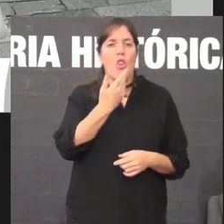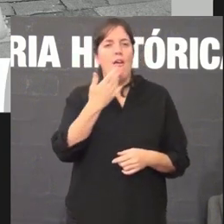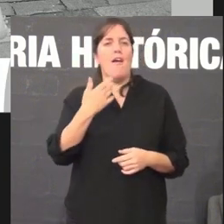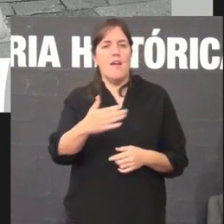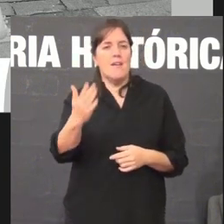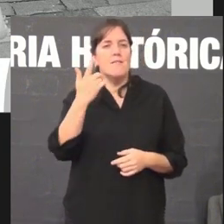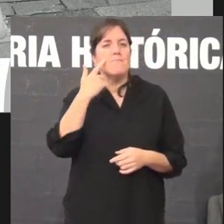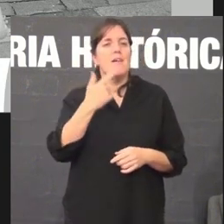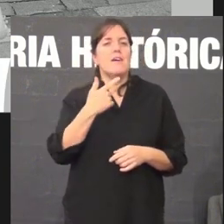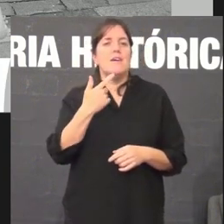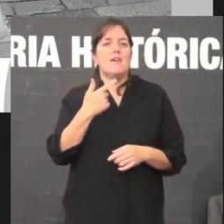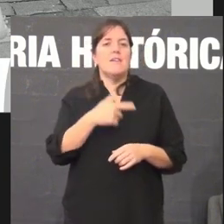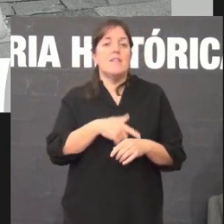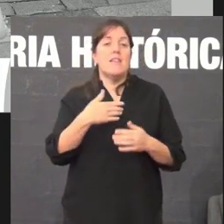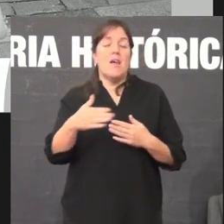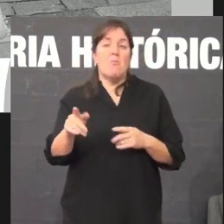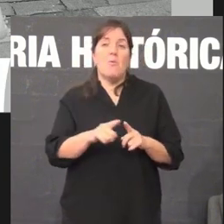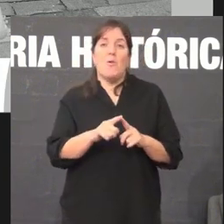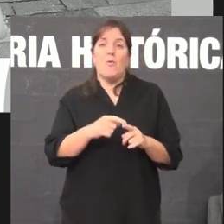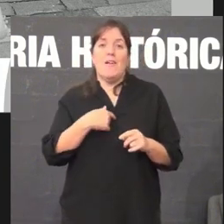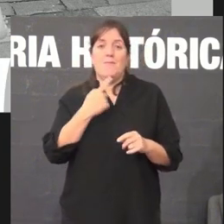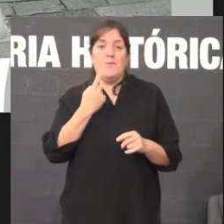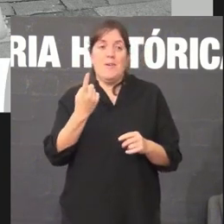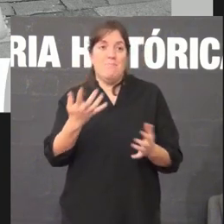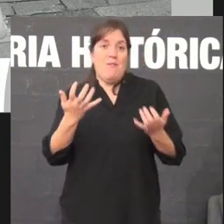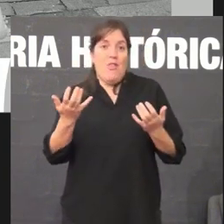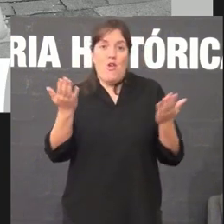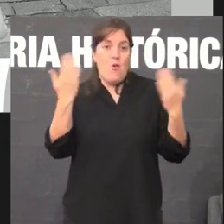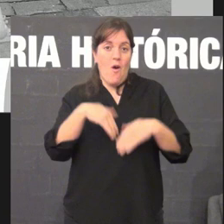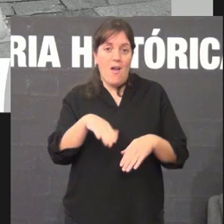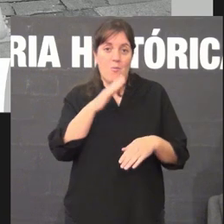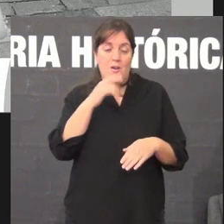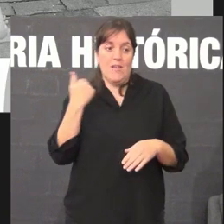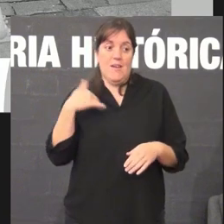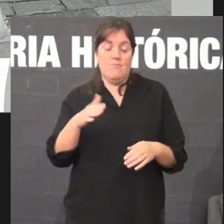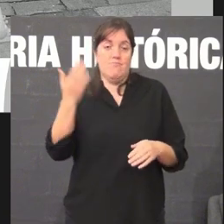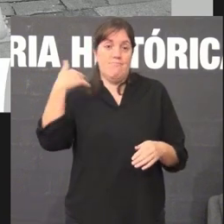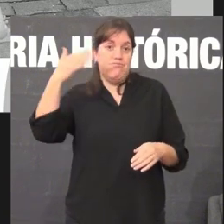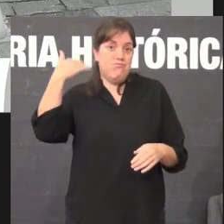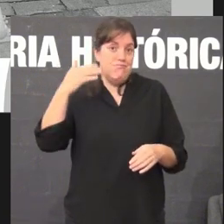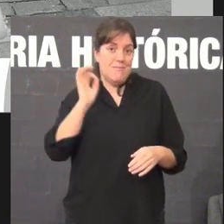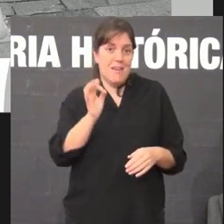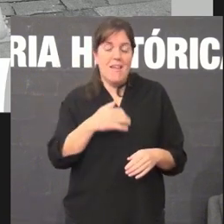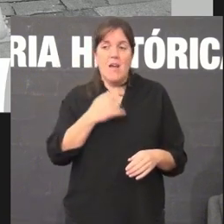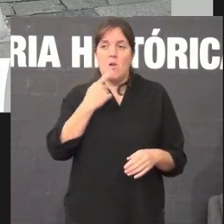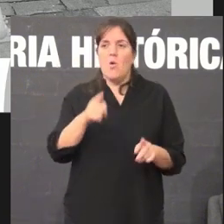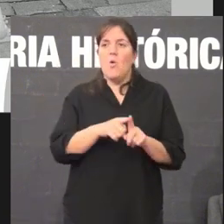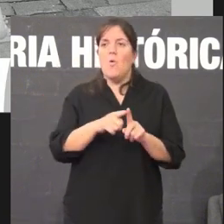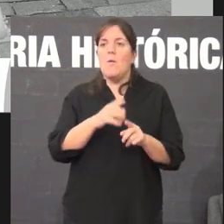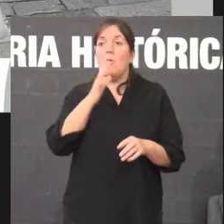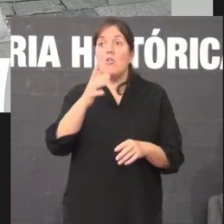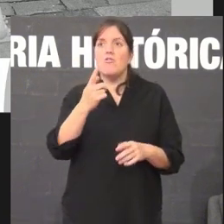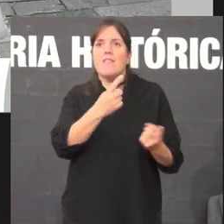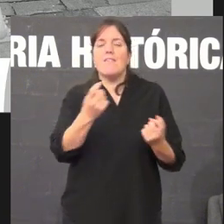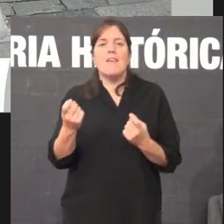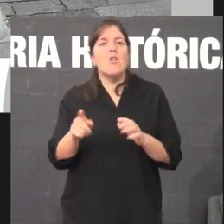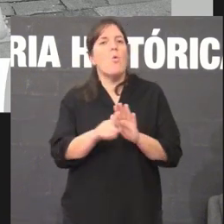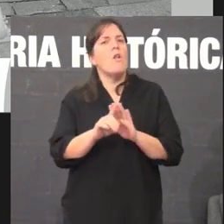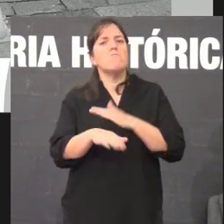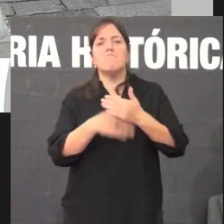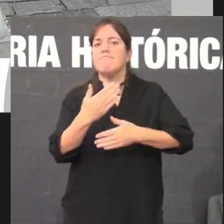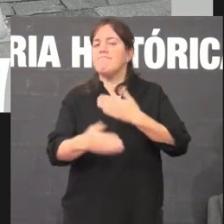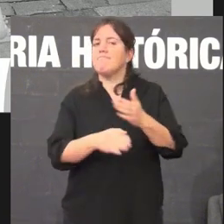xoga na nosa contra en todos en todos os sentidos e por iso é importante que non que non baixemos as mans que non que non